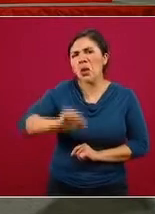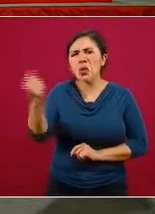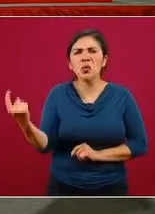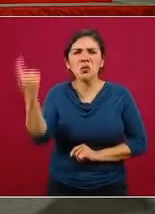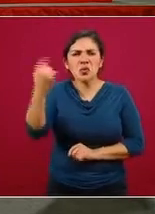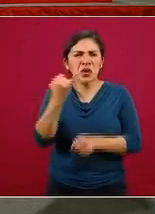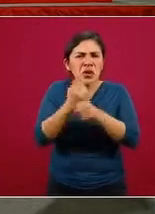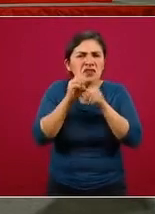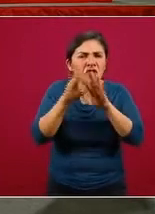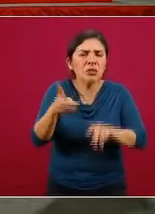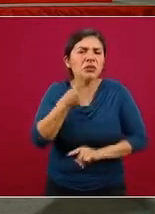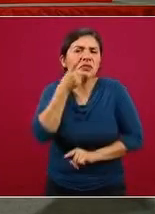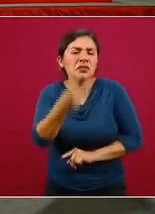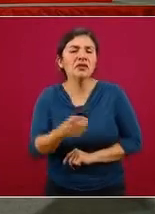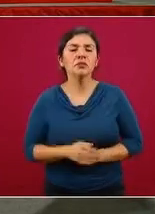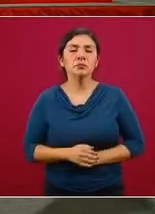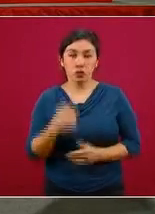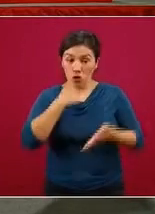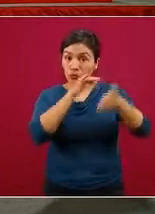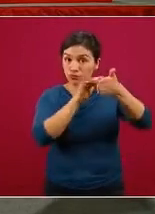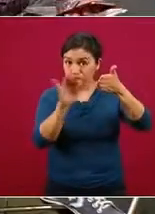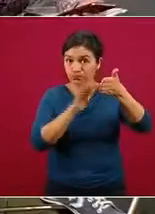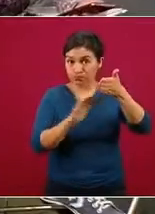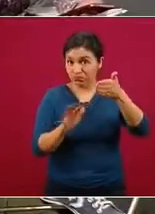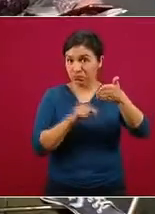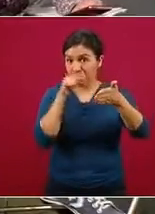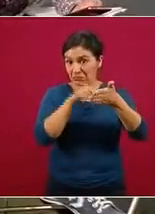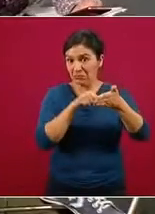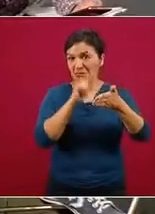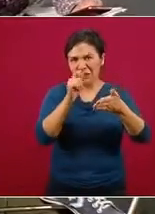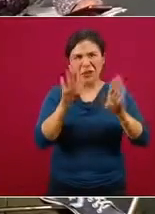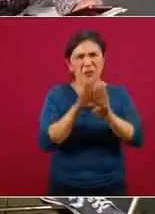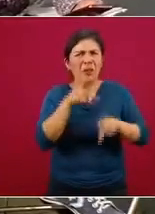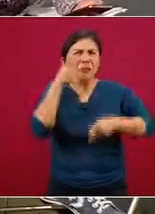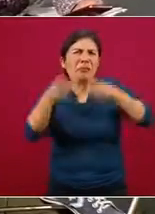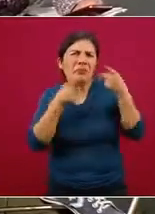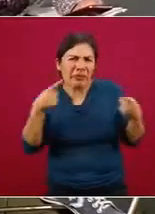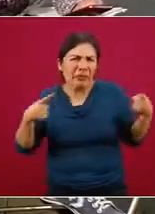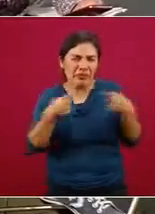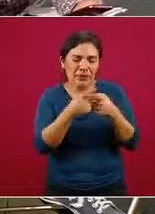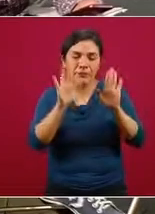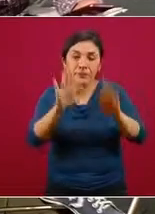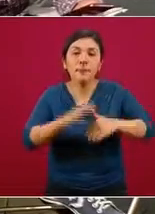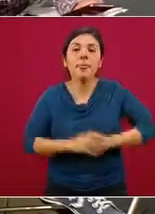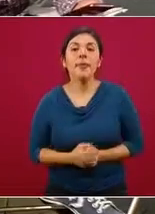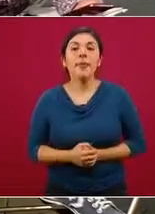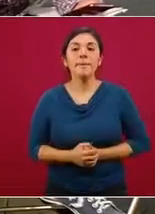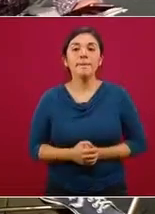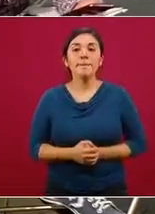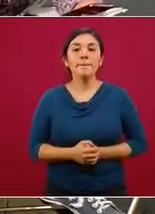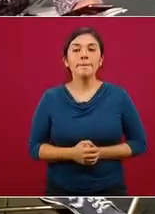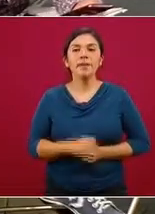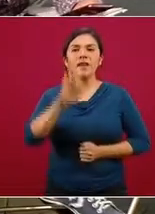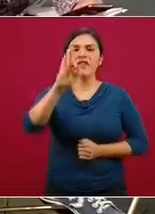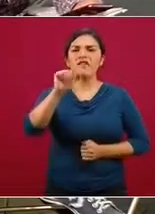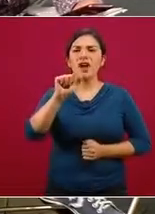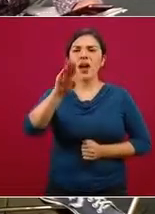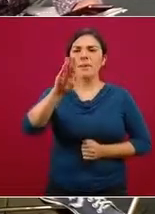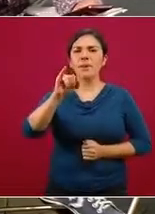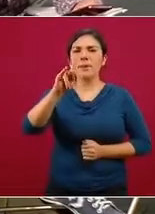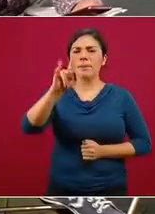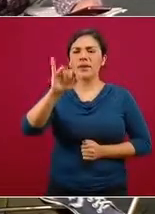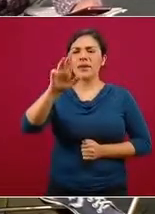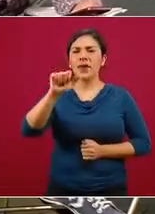sobre, lo voy a leer porque me parece como un trabalenguas, a Favipiravir,